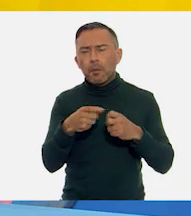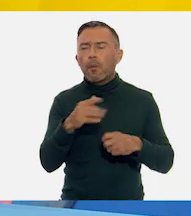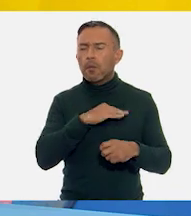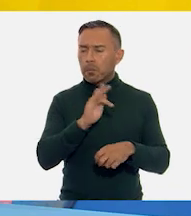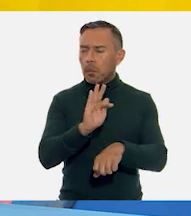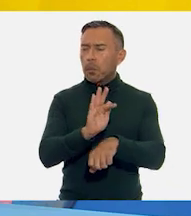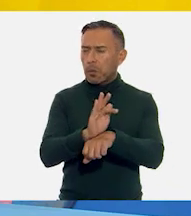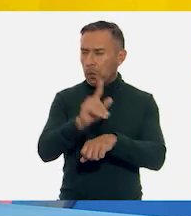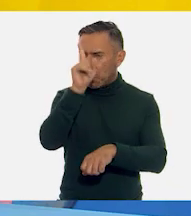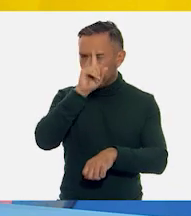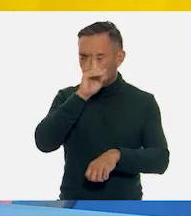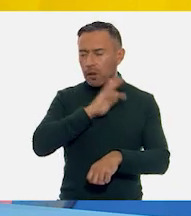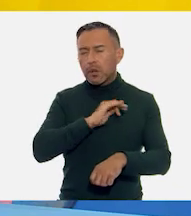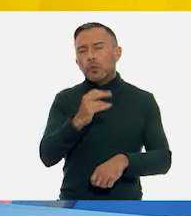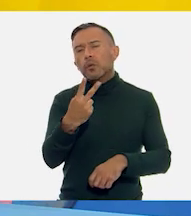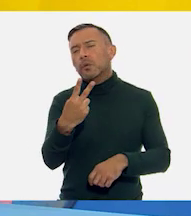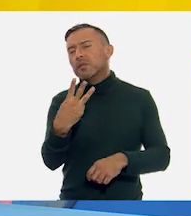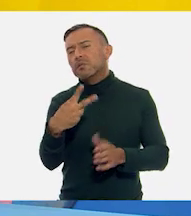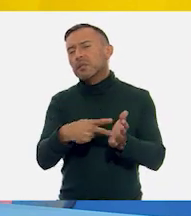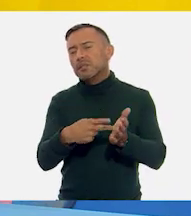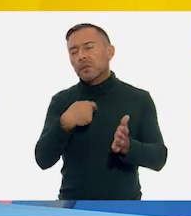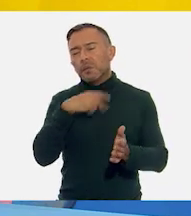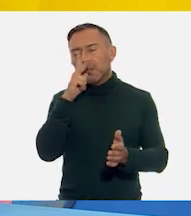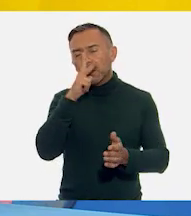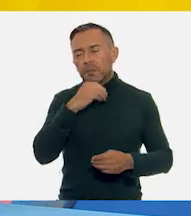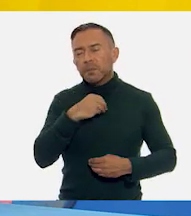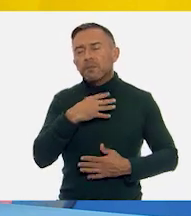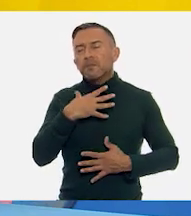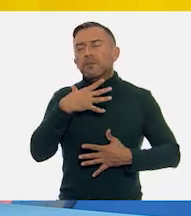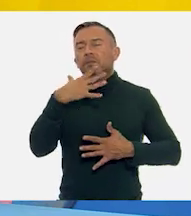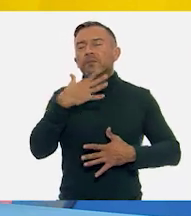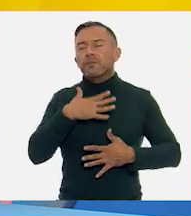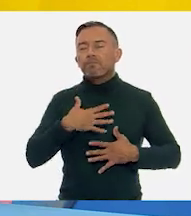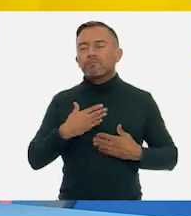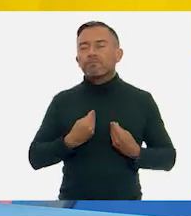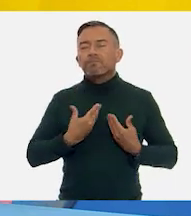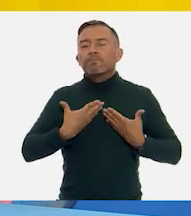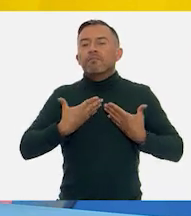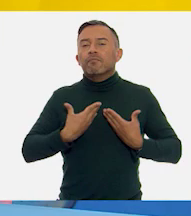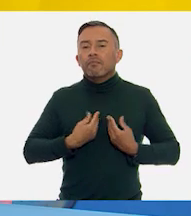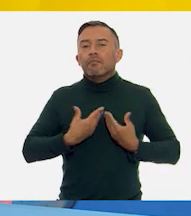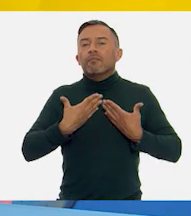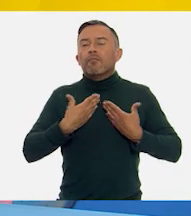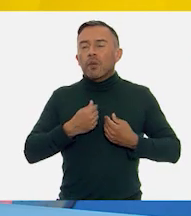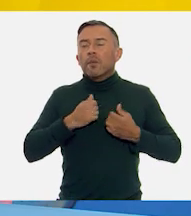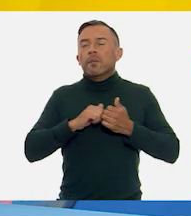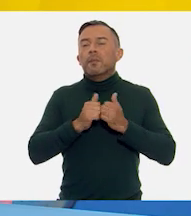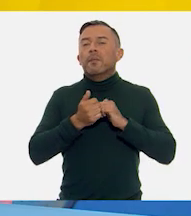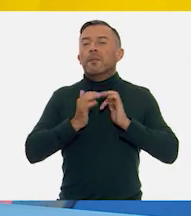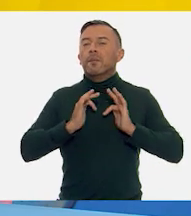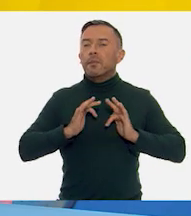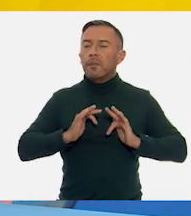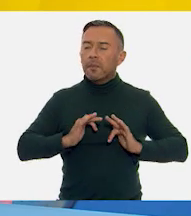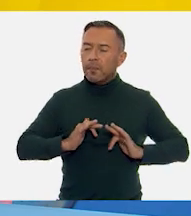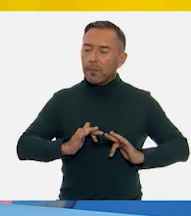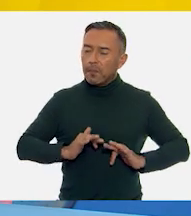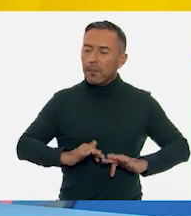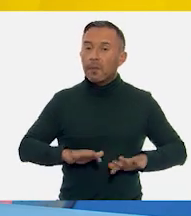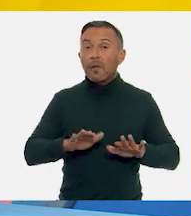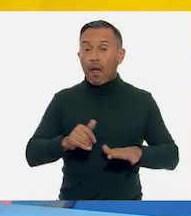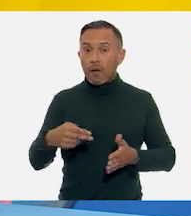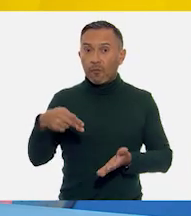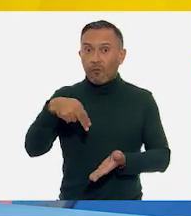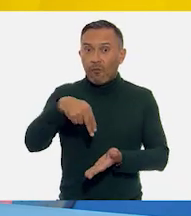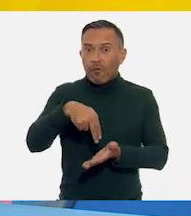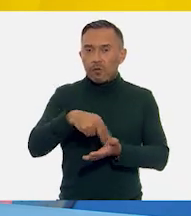respiraciones profundas. Eso tranquilizará su mente. Y es muy posible que se sientan un poco nerviosos o nerviosas al recitar, porque